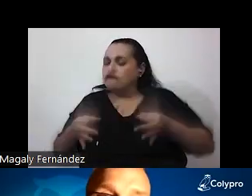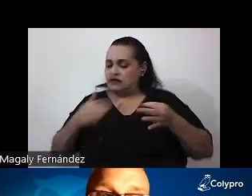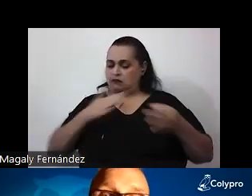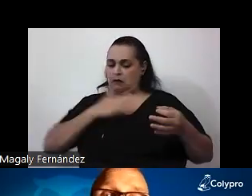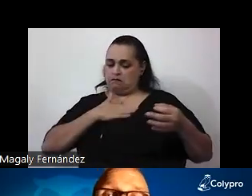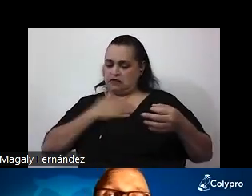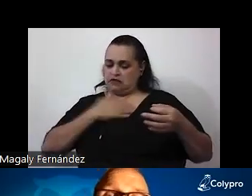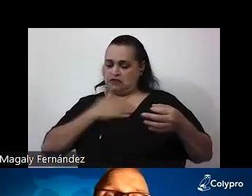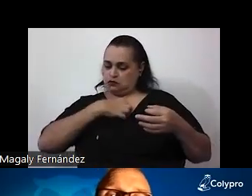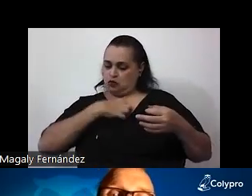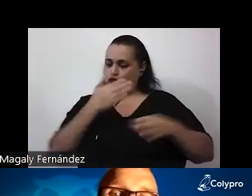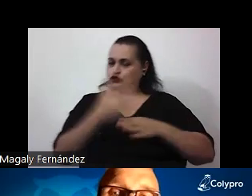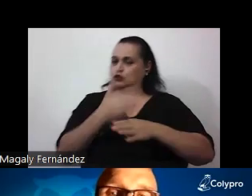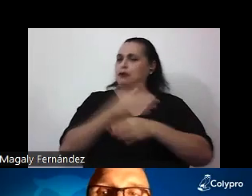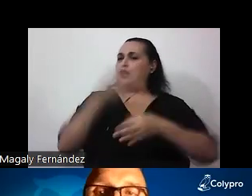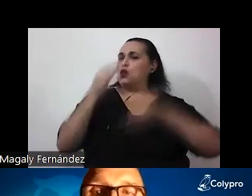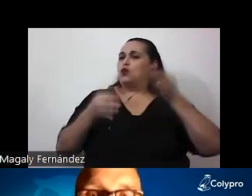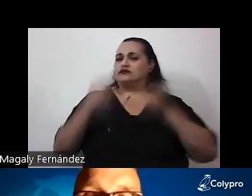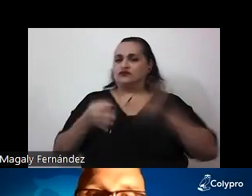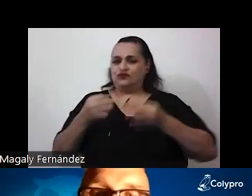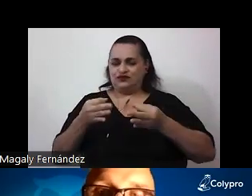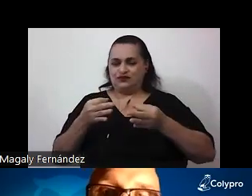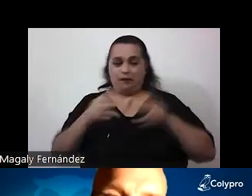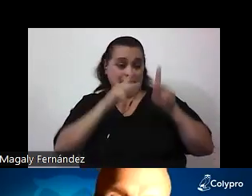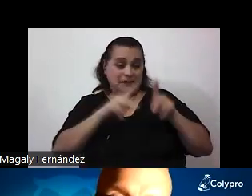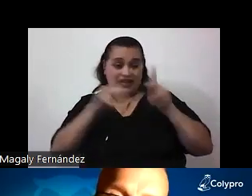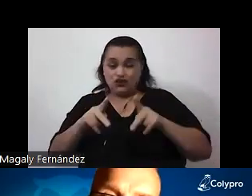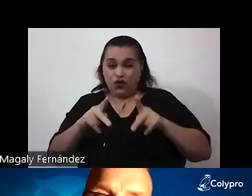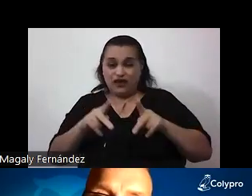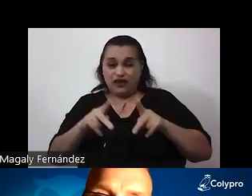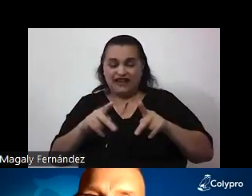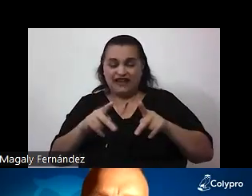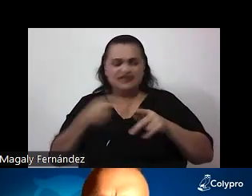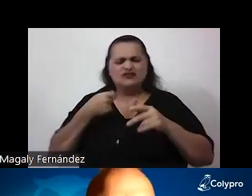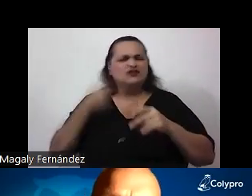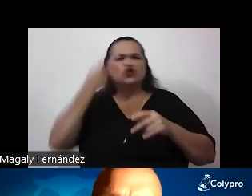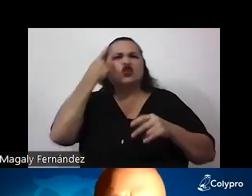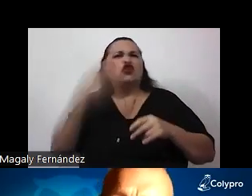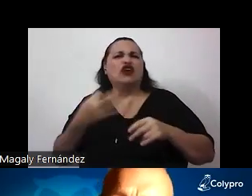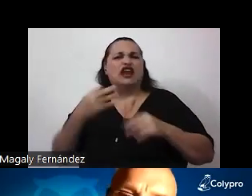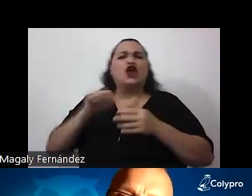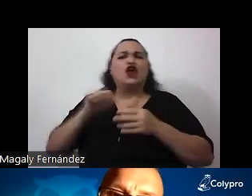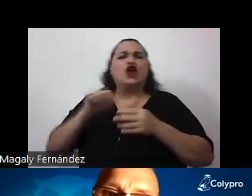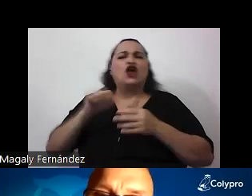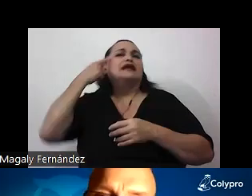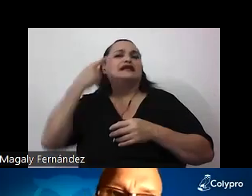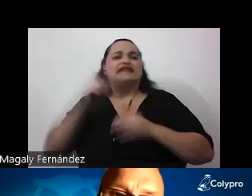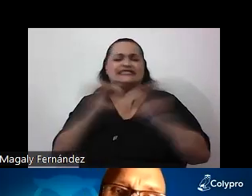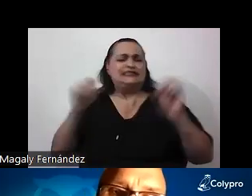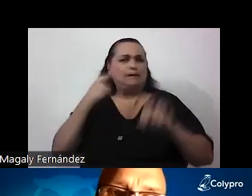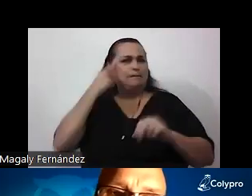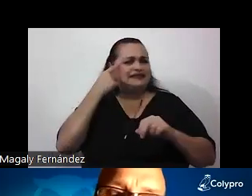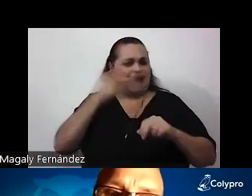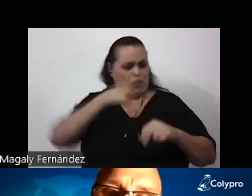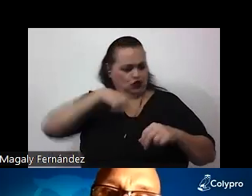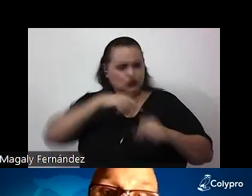Para decirlo al revés, las personas tendemos a desestimar, sin tener conciencia siquiera de que lo estamos